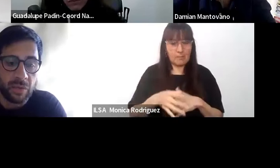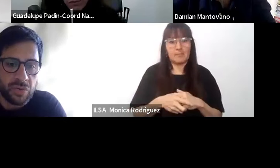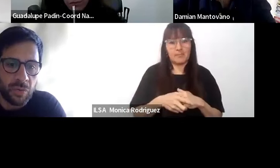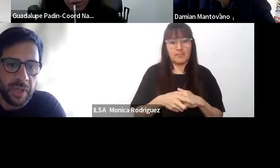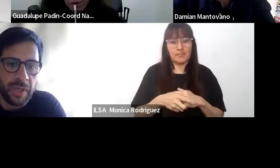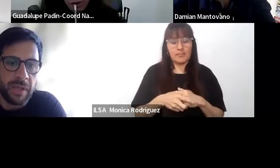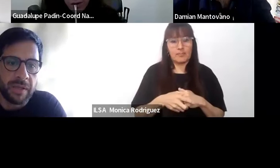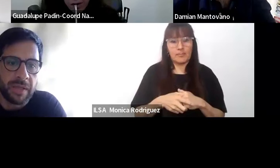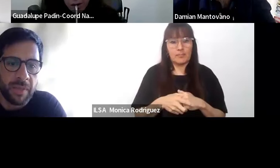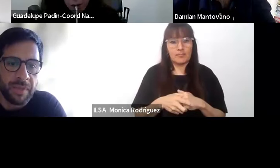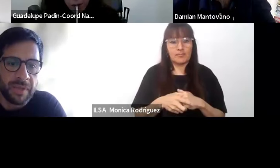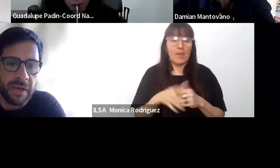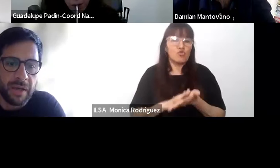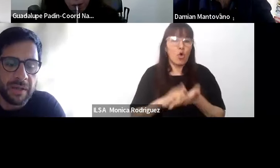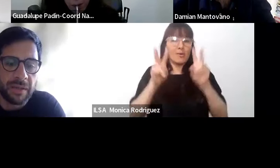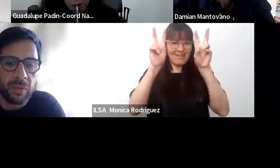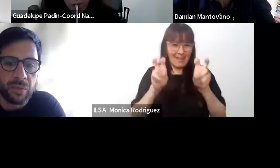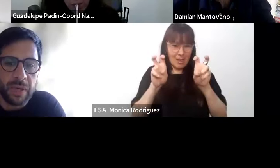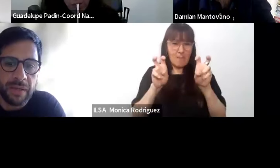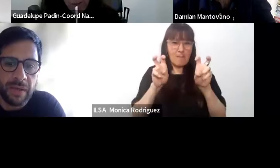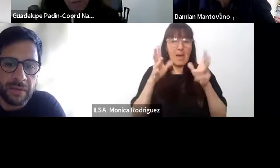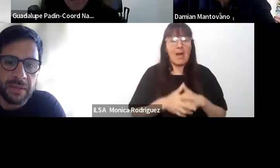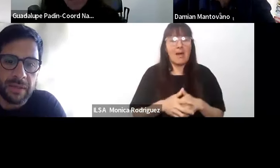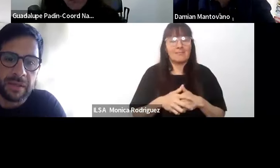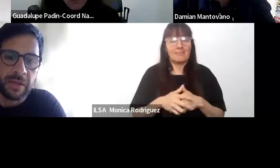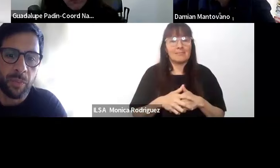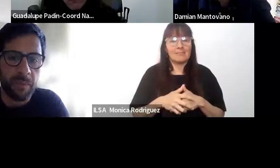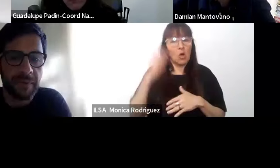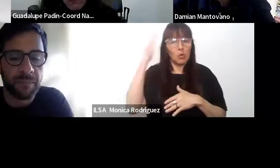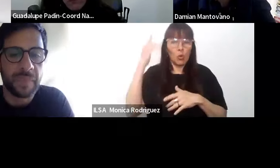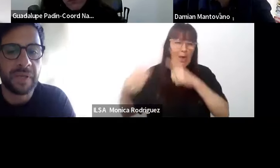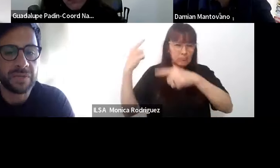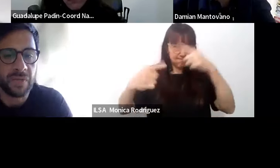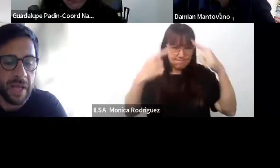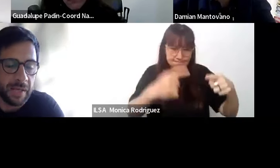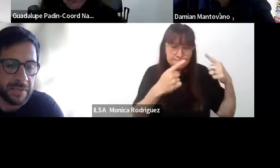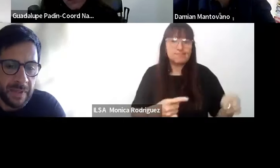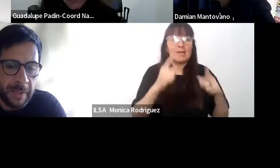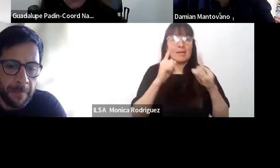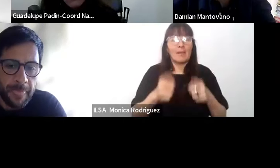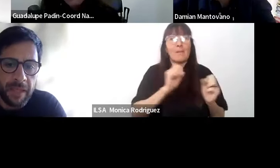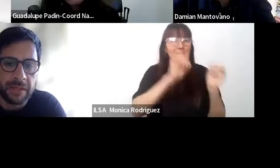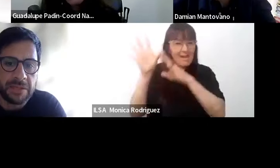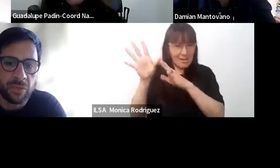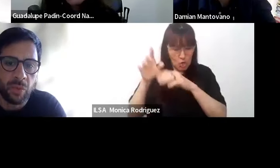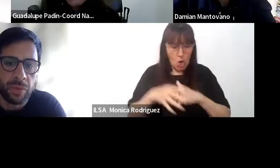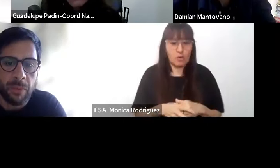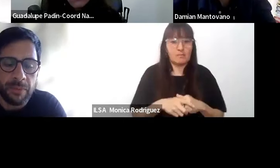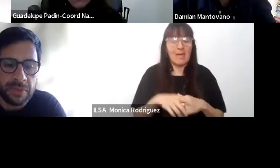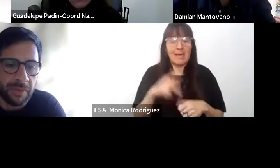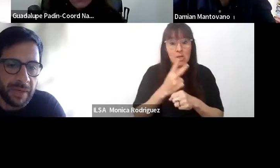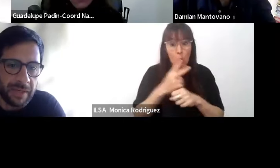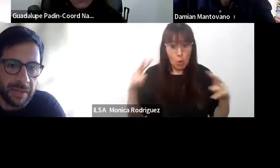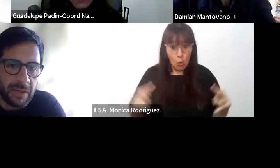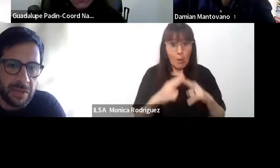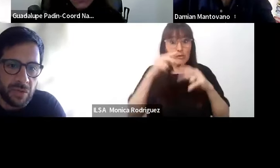trató sobre el tema de la interculturalidad y los problemas migracionales. En este segundo encuentro